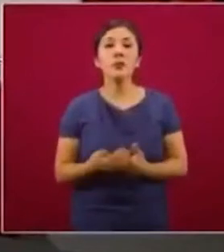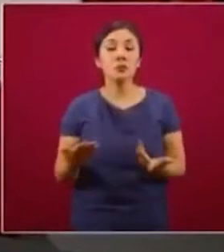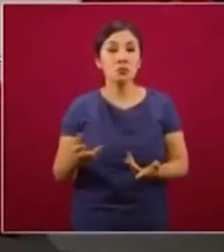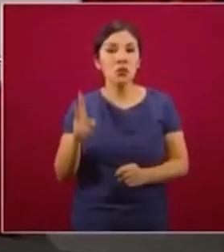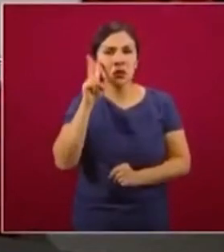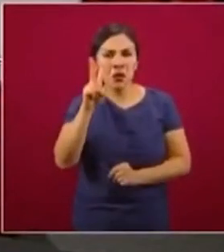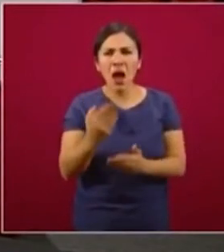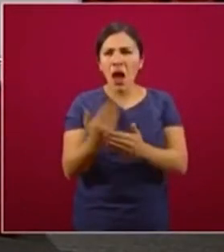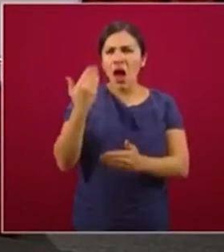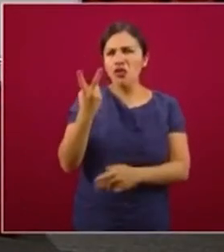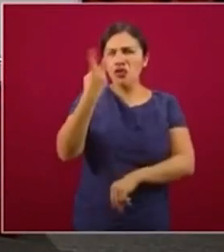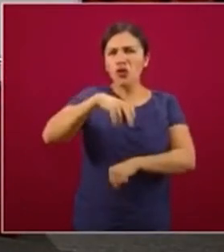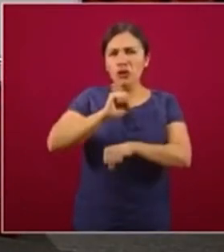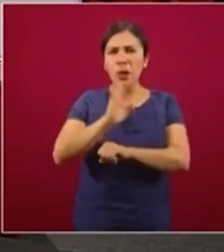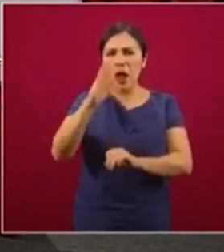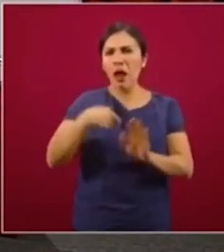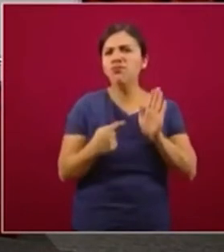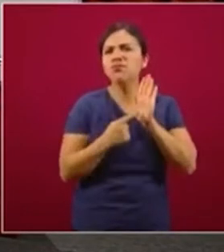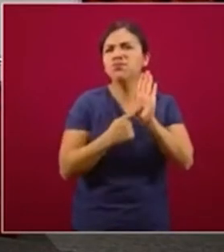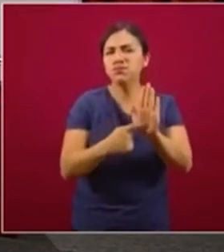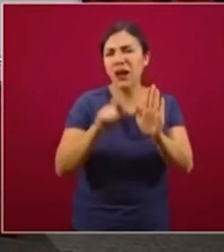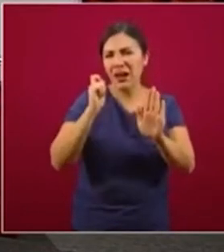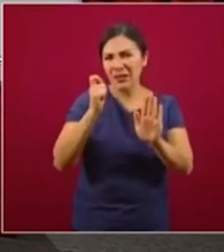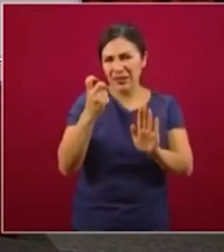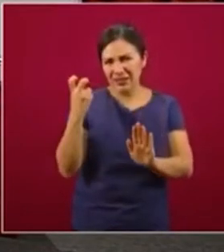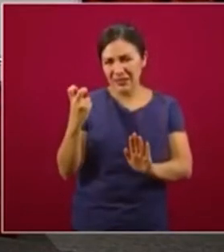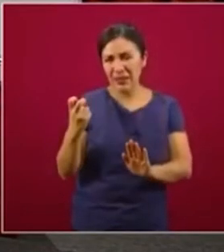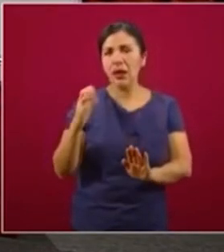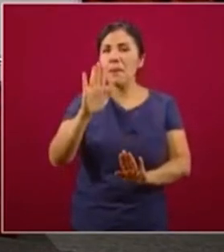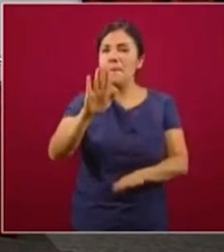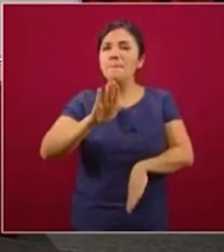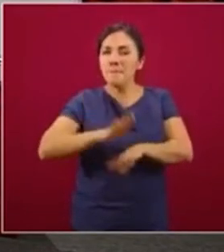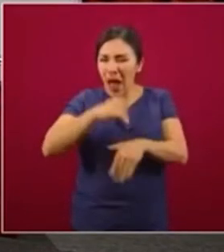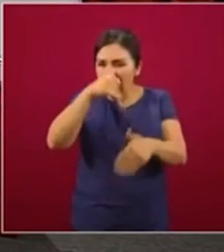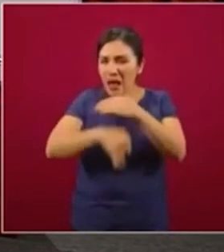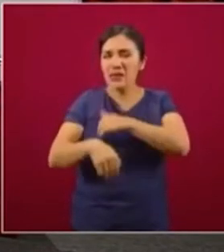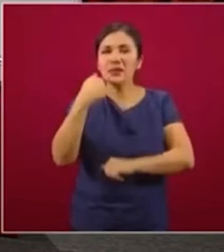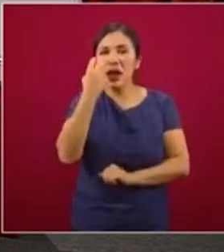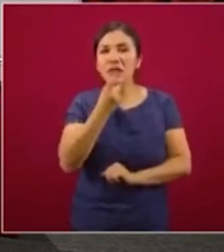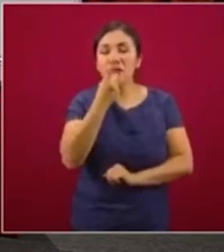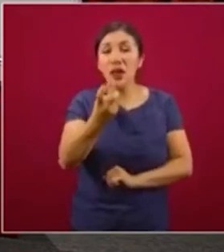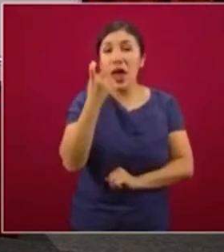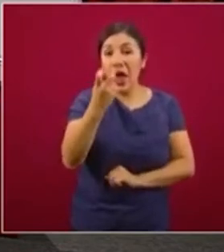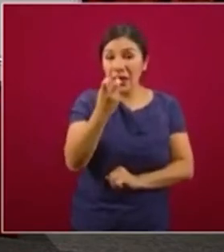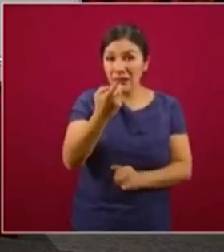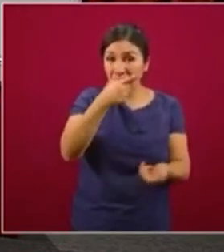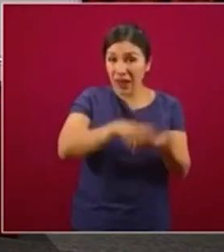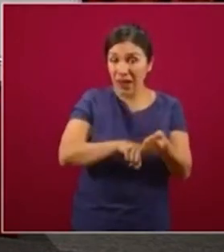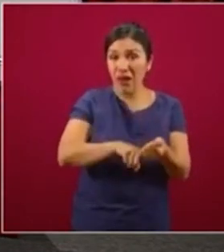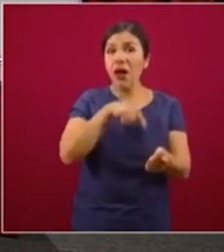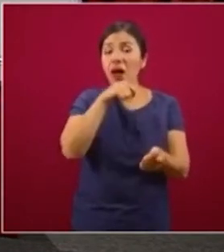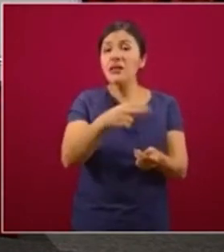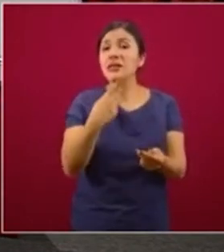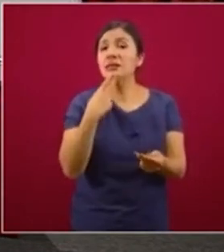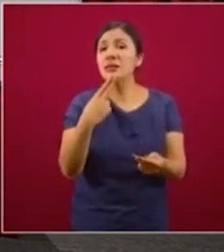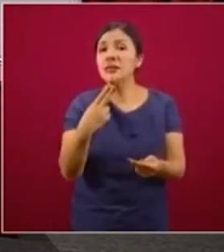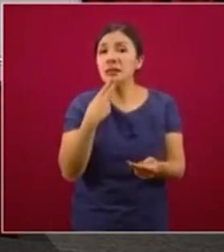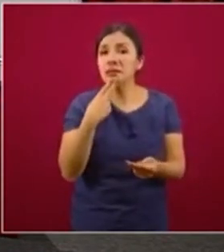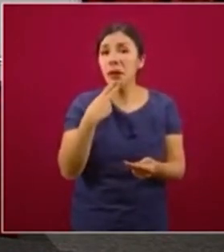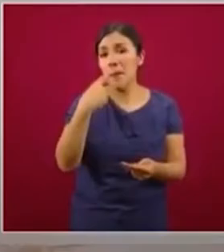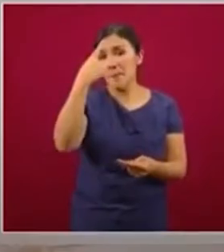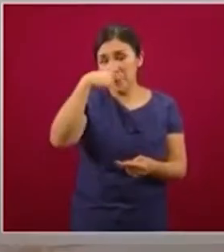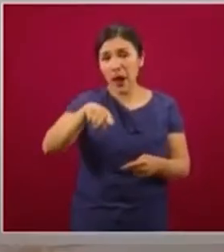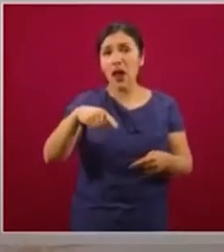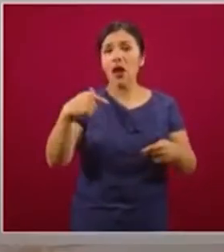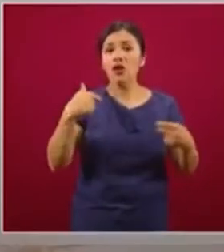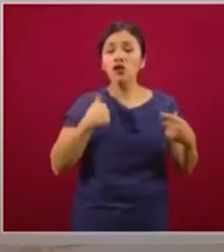Hace dos semanas presentamos aquí la plataforma, quisiéramos enfatizar el mensaje. Es una plataforma que nos sirve a los